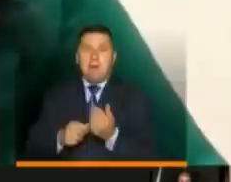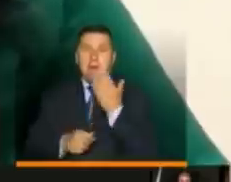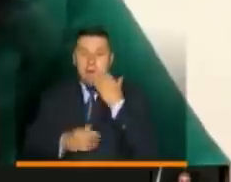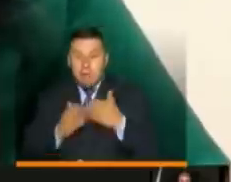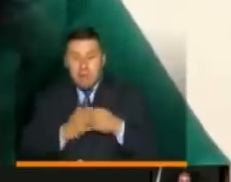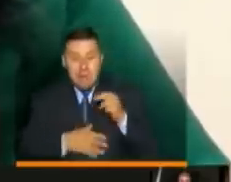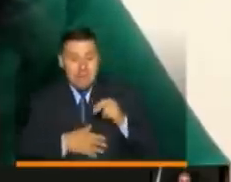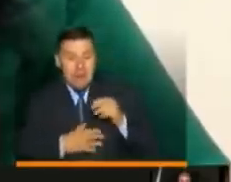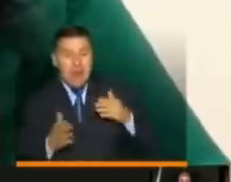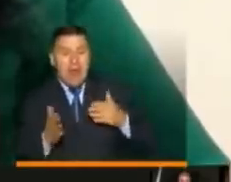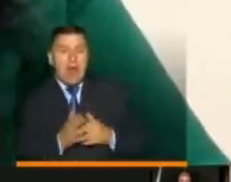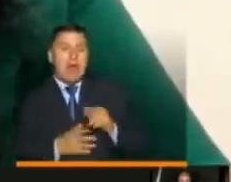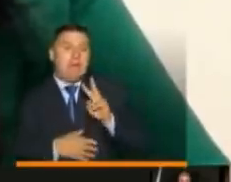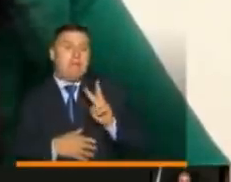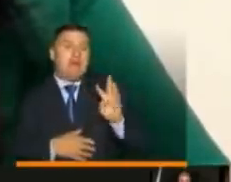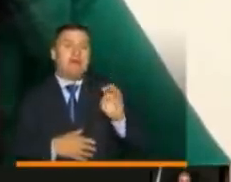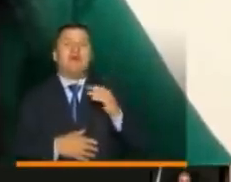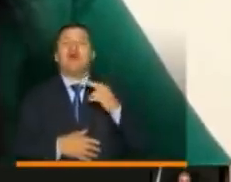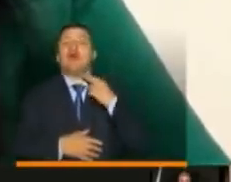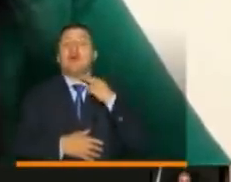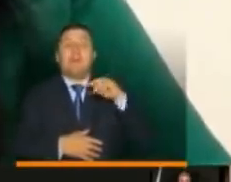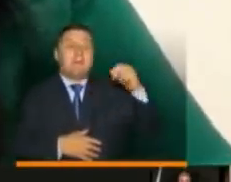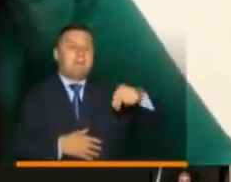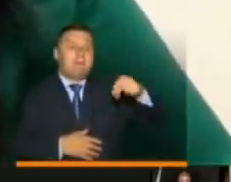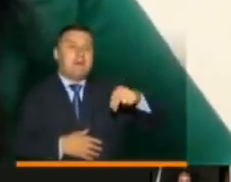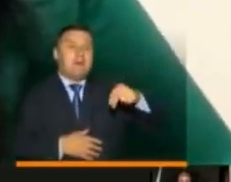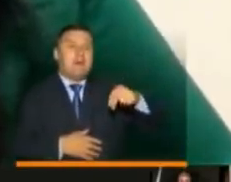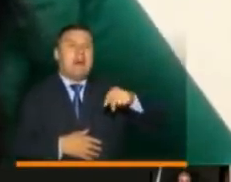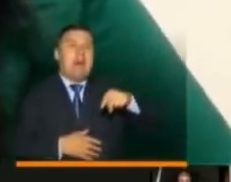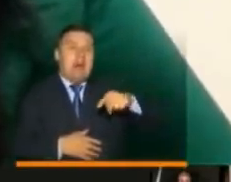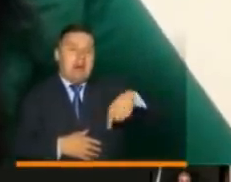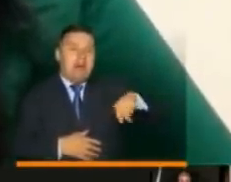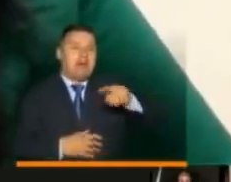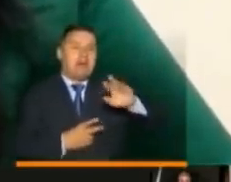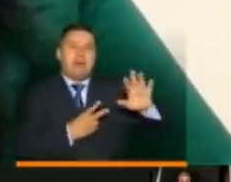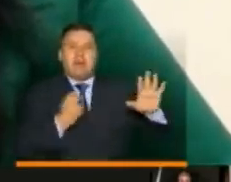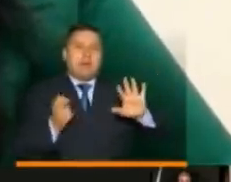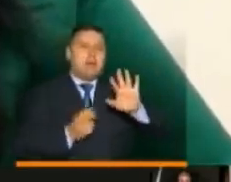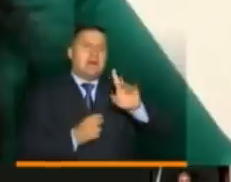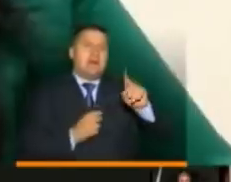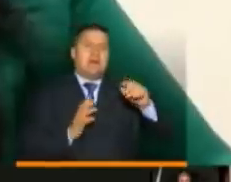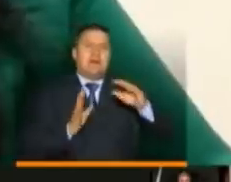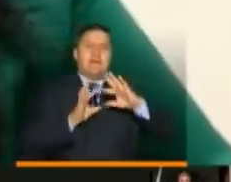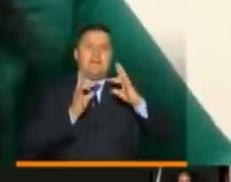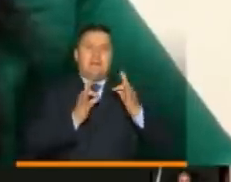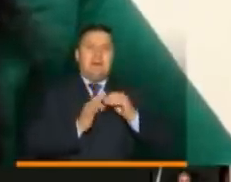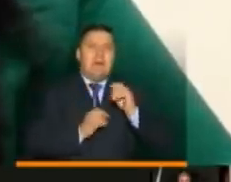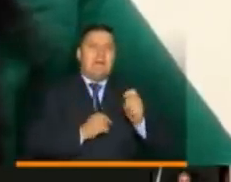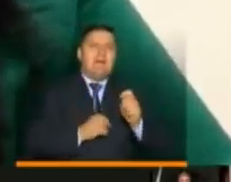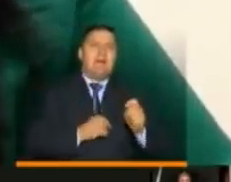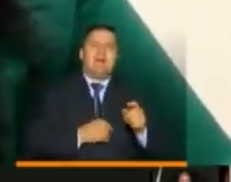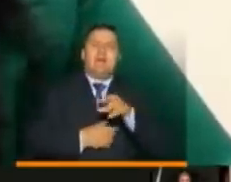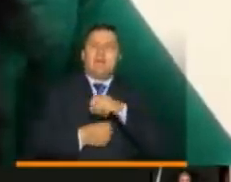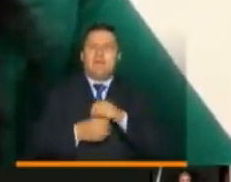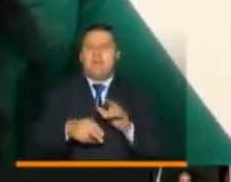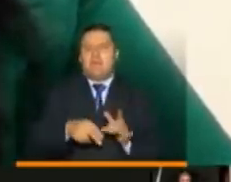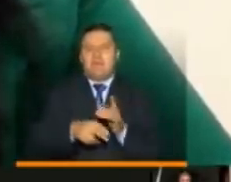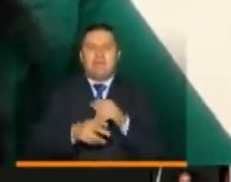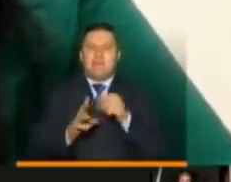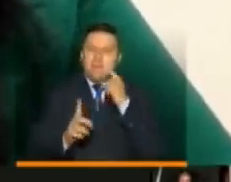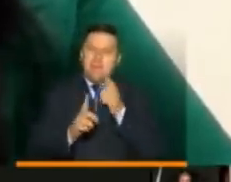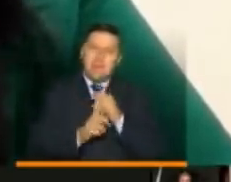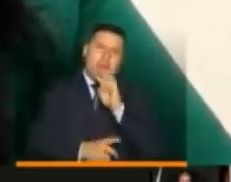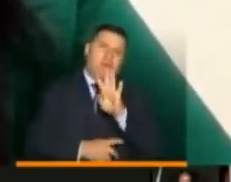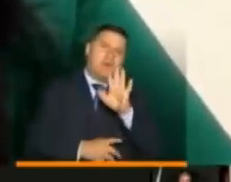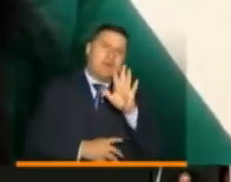martes hasta el 29 de noviembre, presidente. En Saita, tenemos 756 familias que reciben este incentivo y